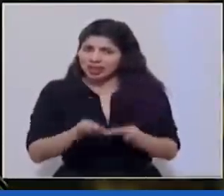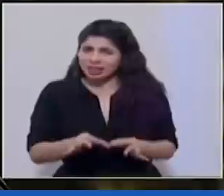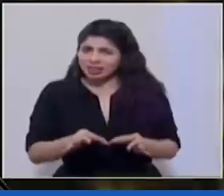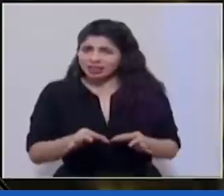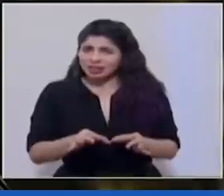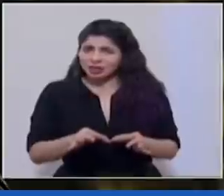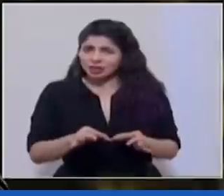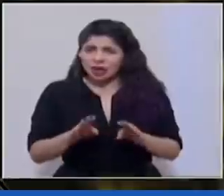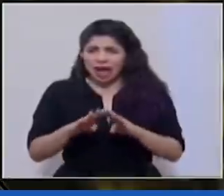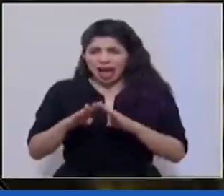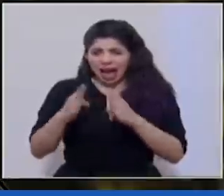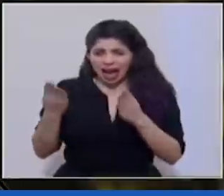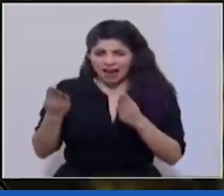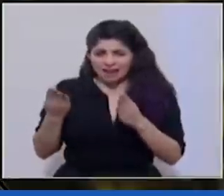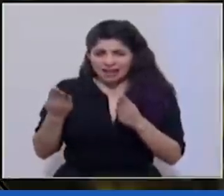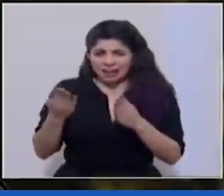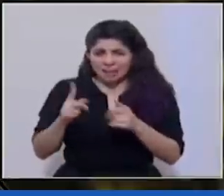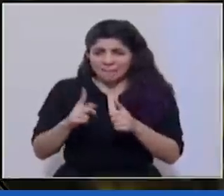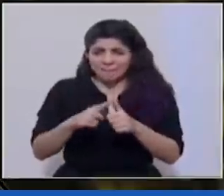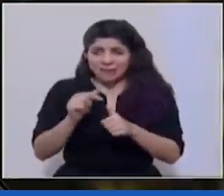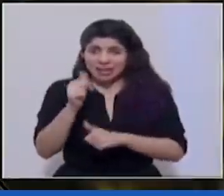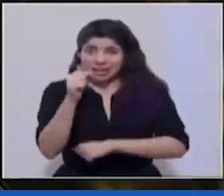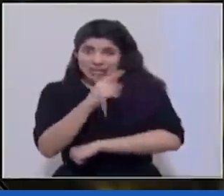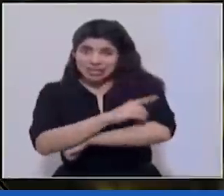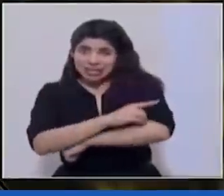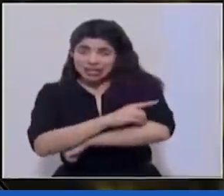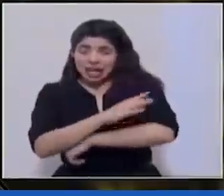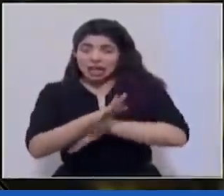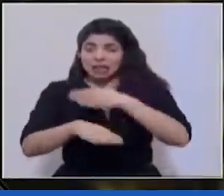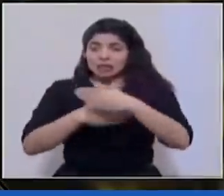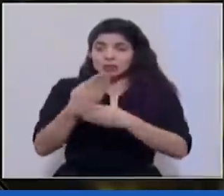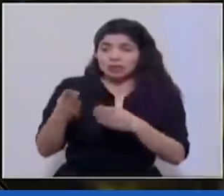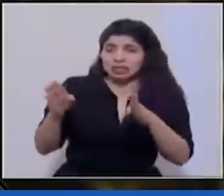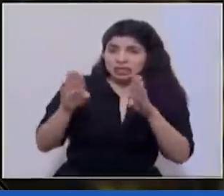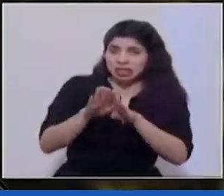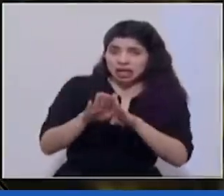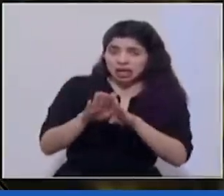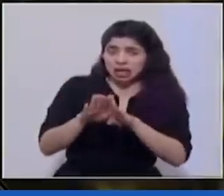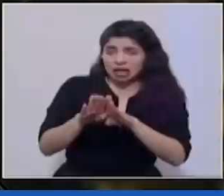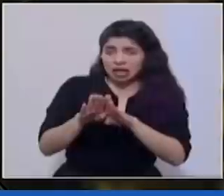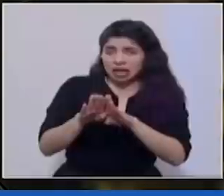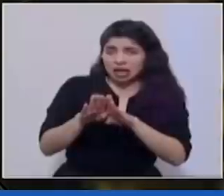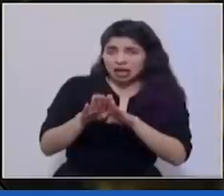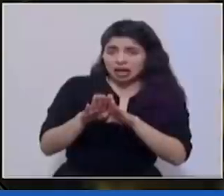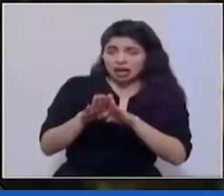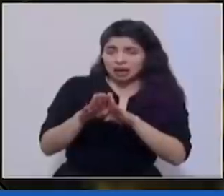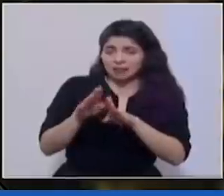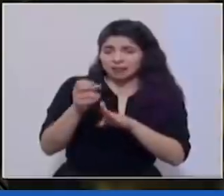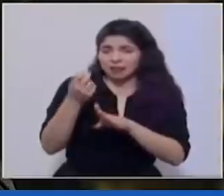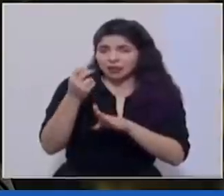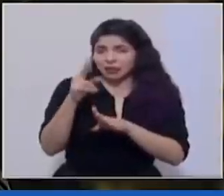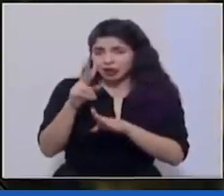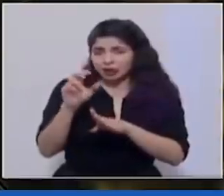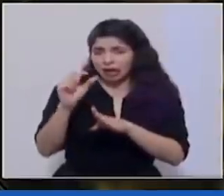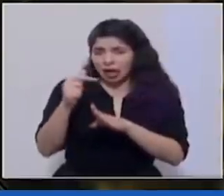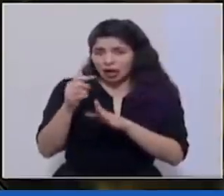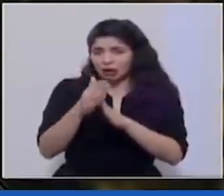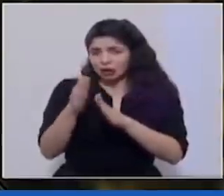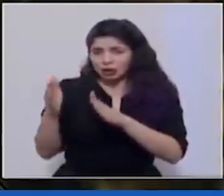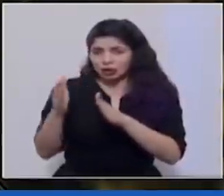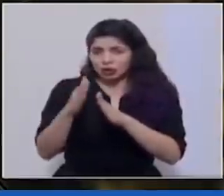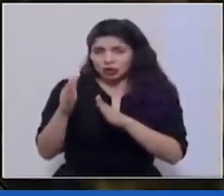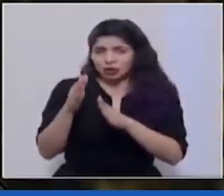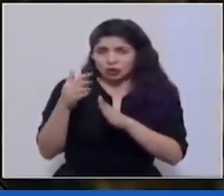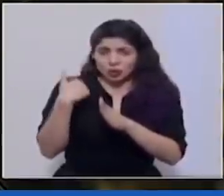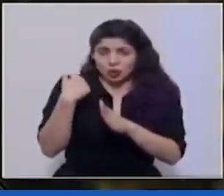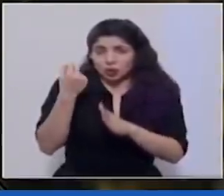de abrir primero 10 días y cerrar luego a partir del 12 de agosto según le